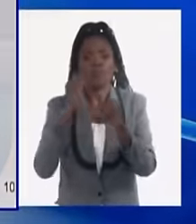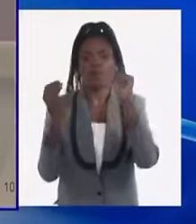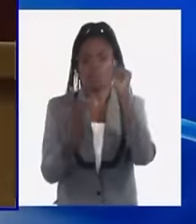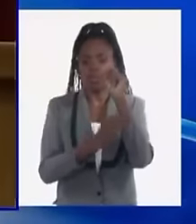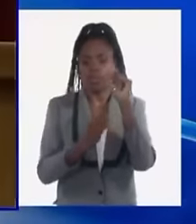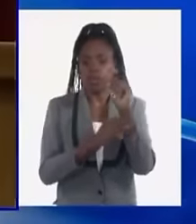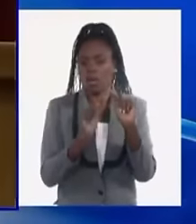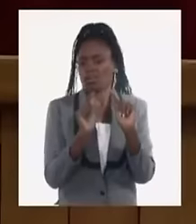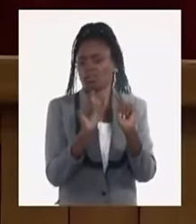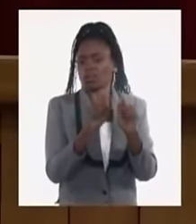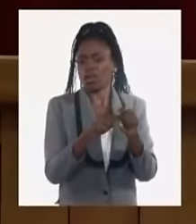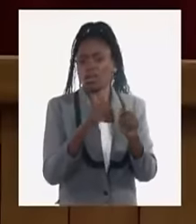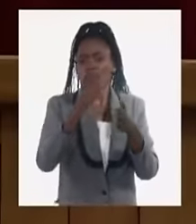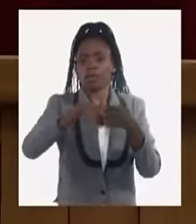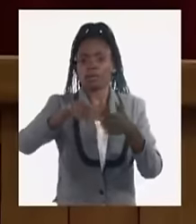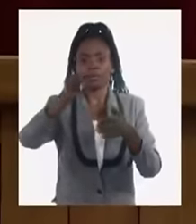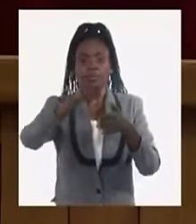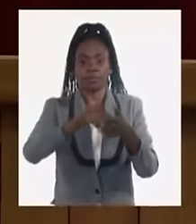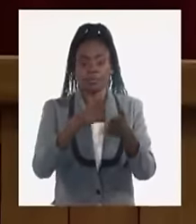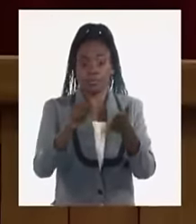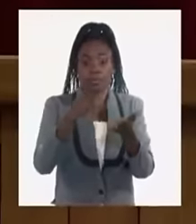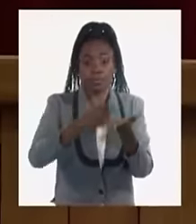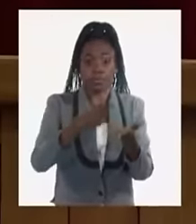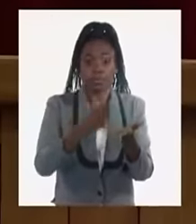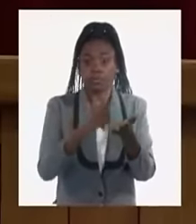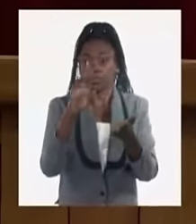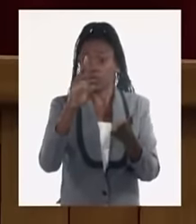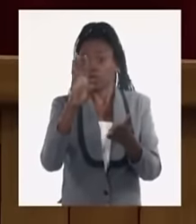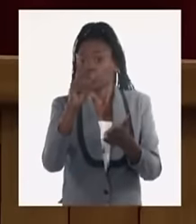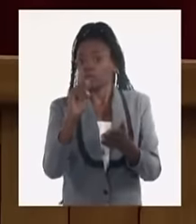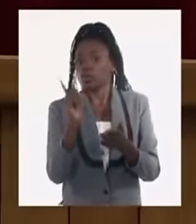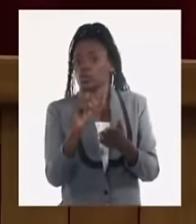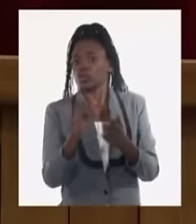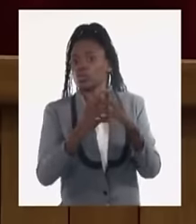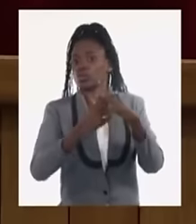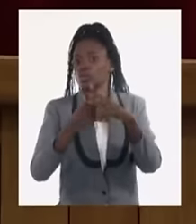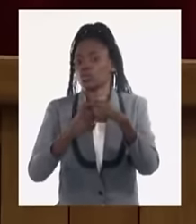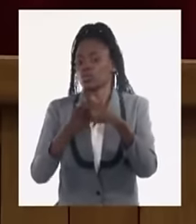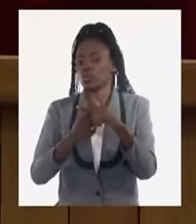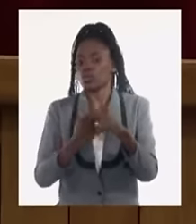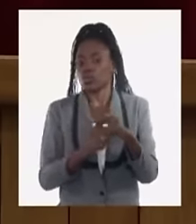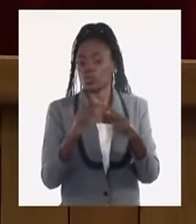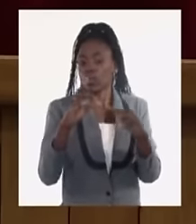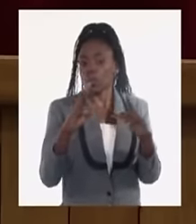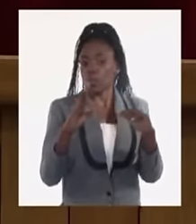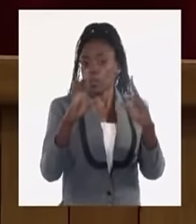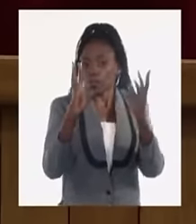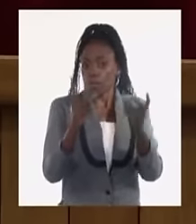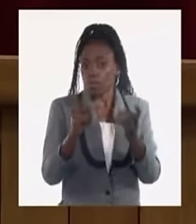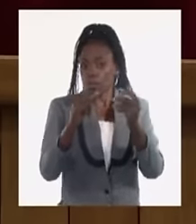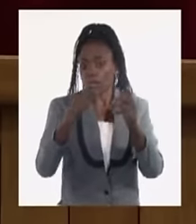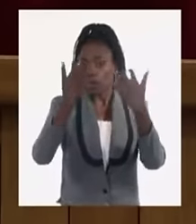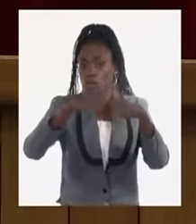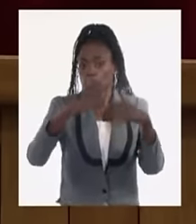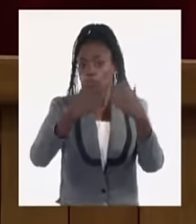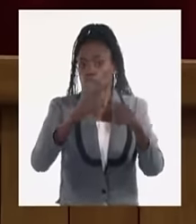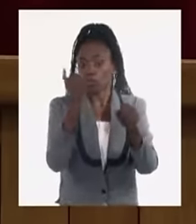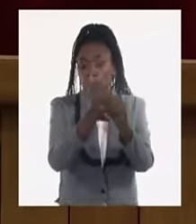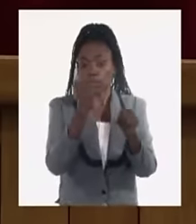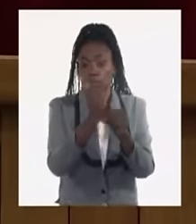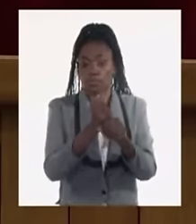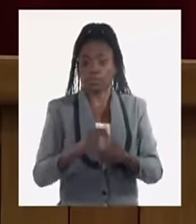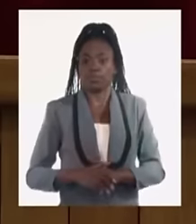a ello me refiero porque se planifican gastos que no son el resultado de la generación de riqueza y la productividad del trabajo,